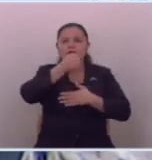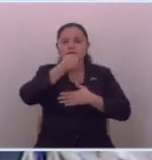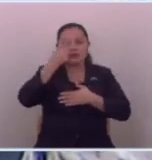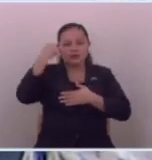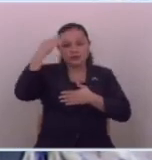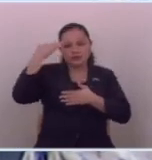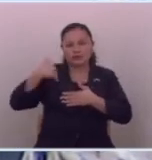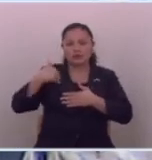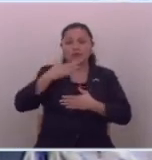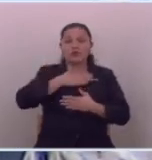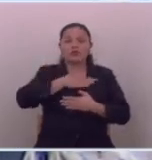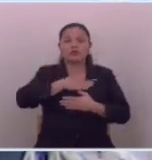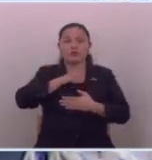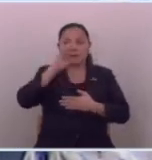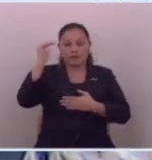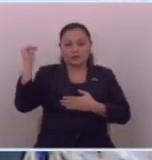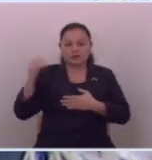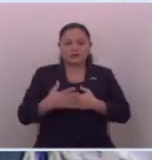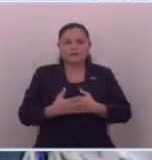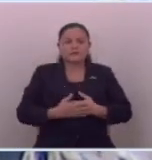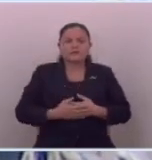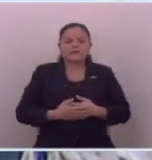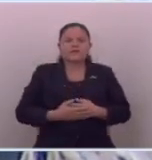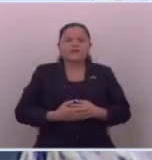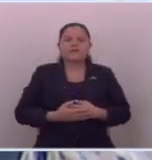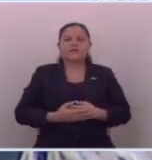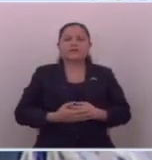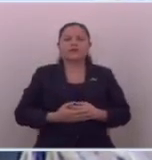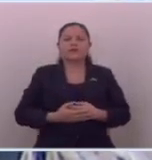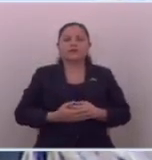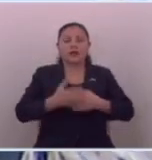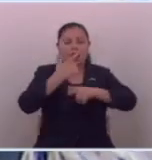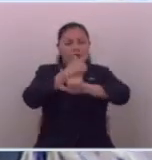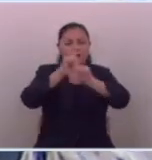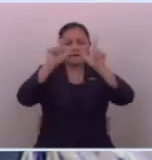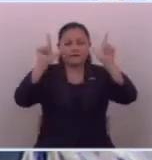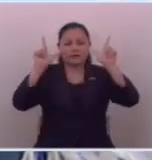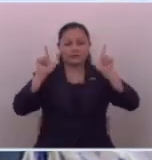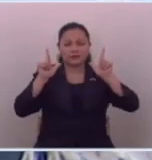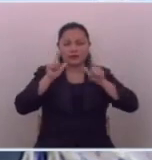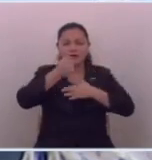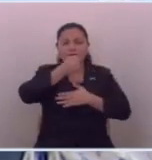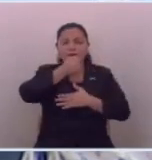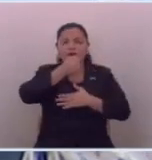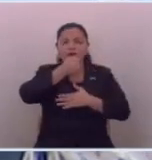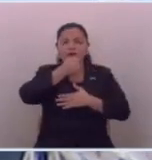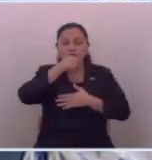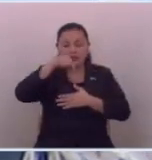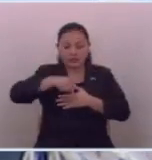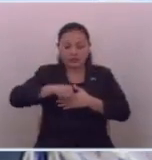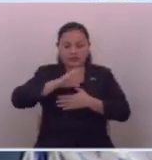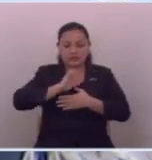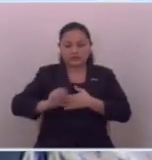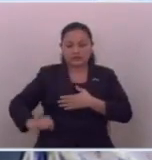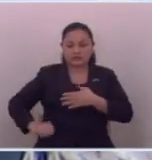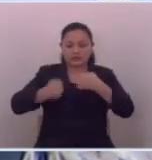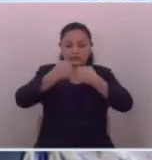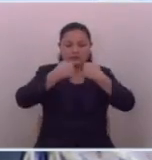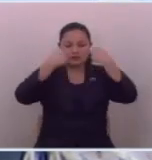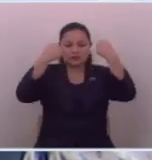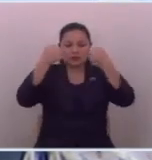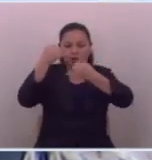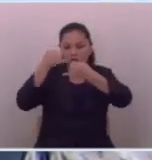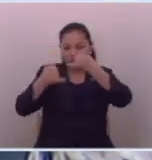periodistas en nuestro país la libertad de prensa en el Salvador en los